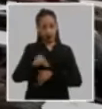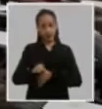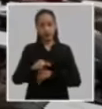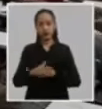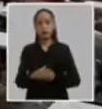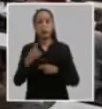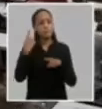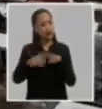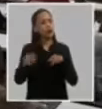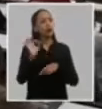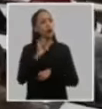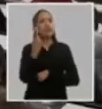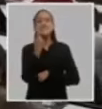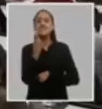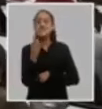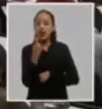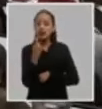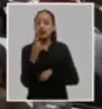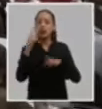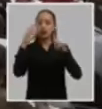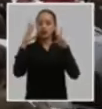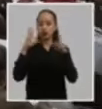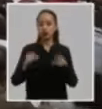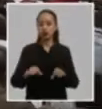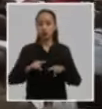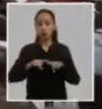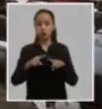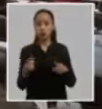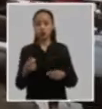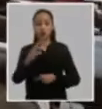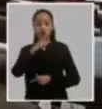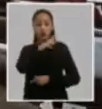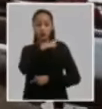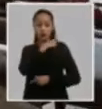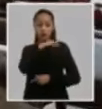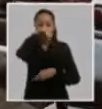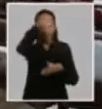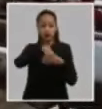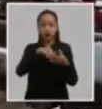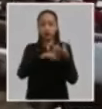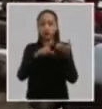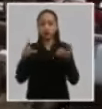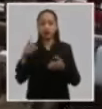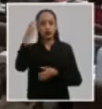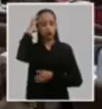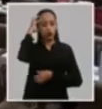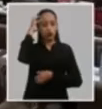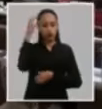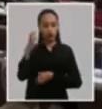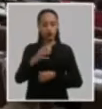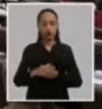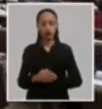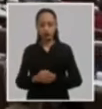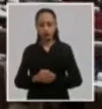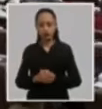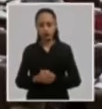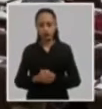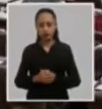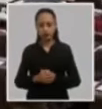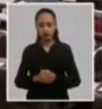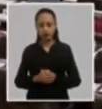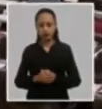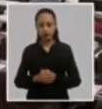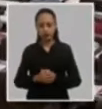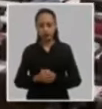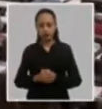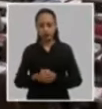insuficiente en lo referido a las principales responsabilidades en el partido estado y gobierno y prosigue la promoción de cuadros